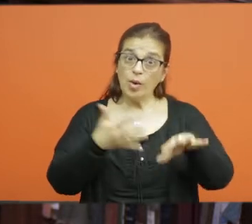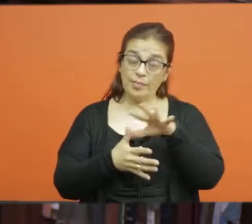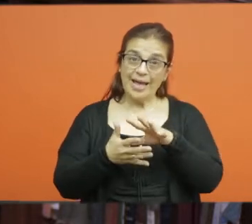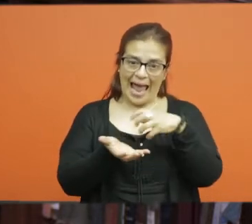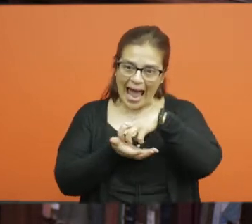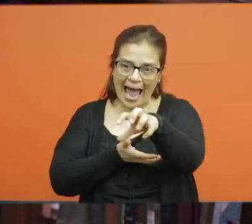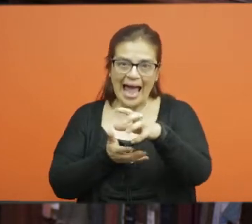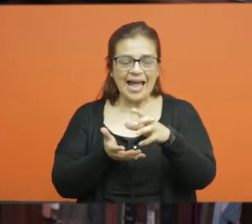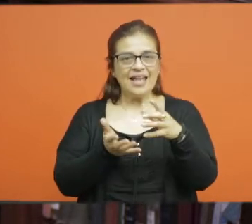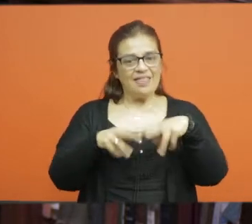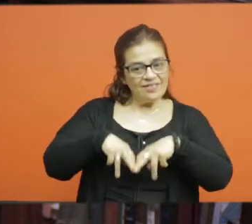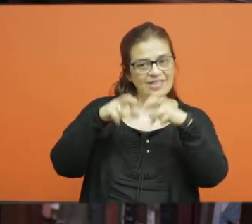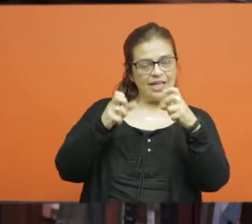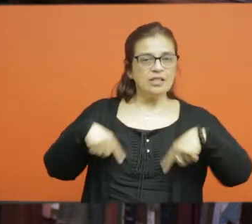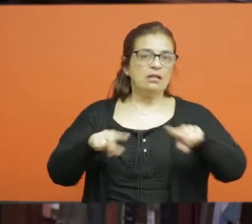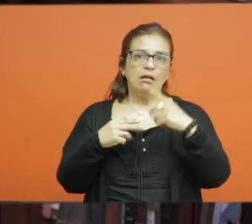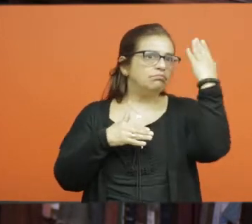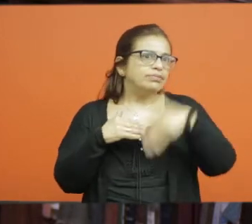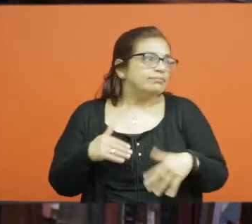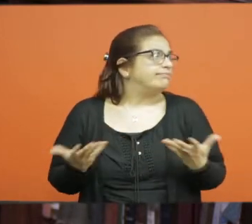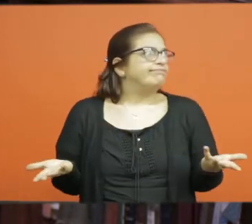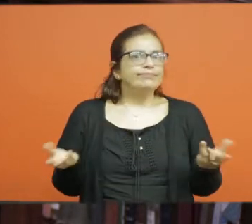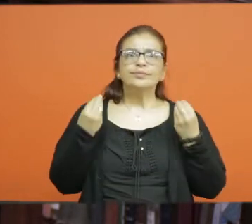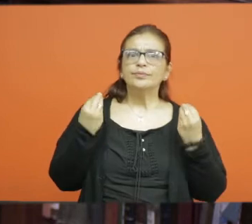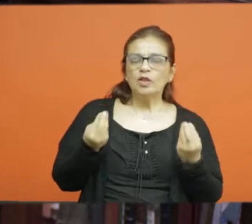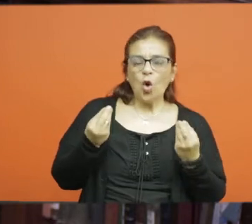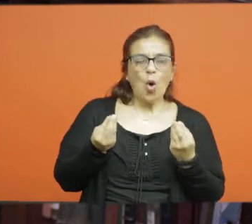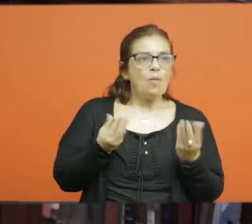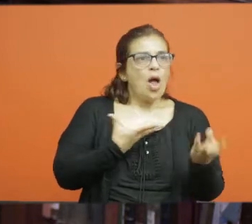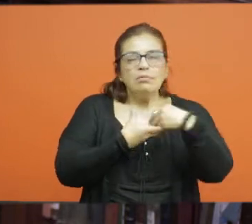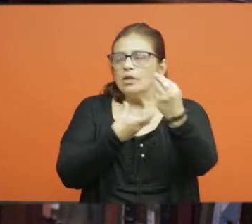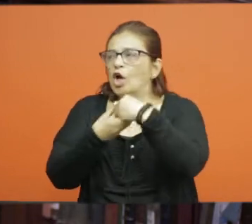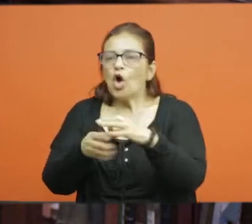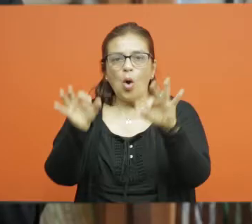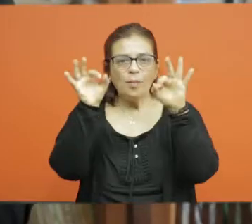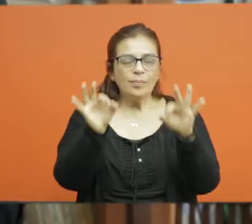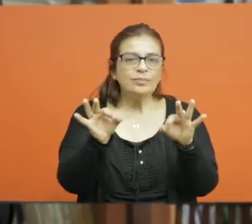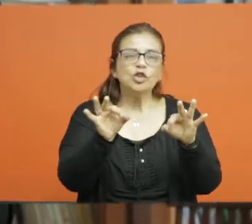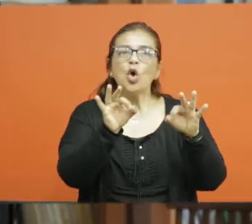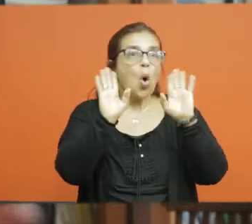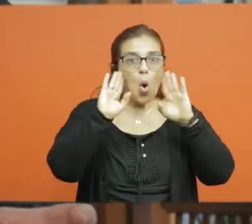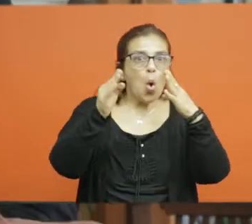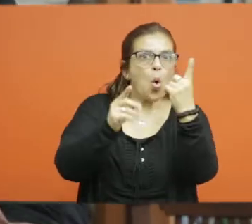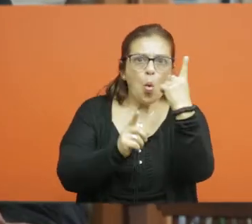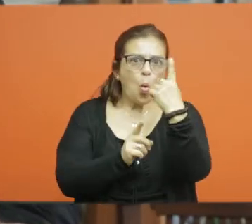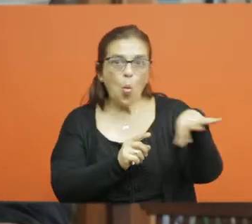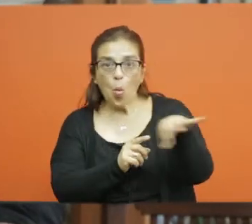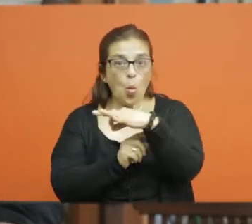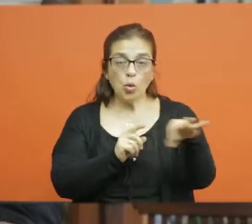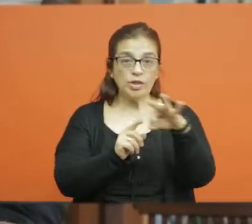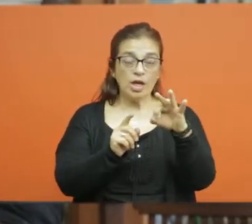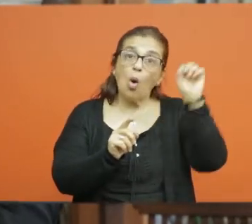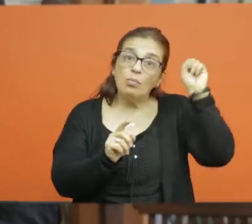abarcar desde una sola mirada, desde un solo tópico. Genera una expansión del